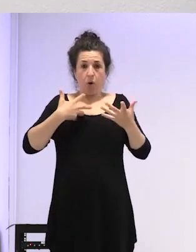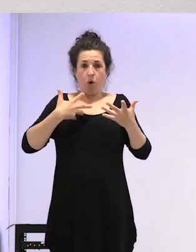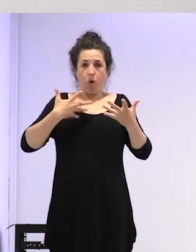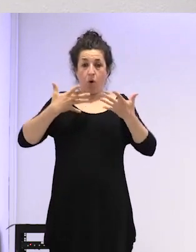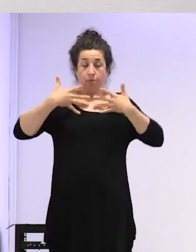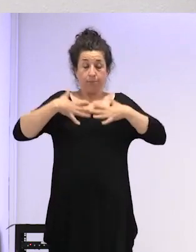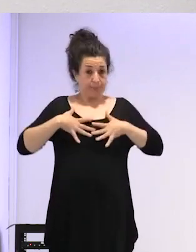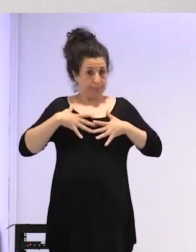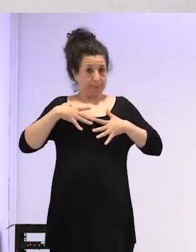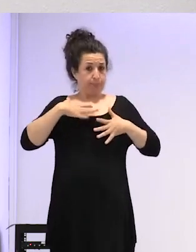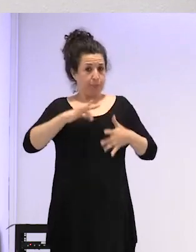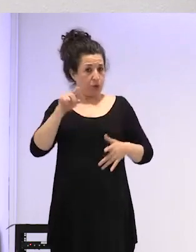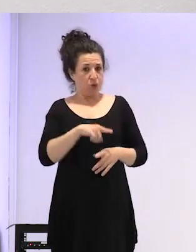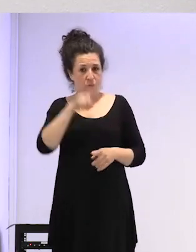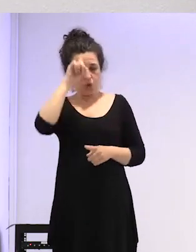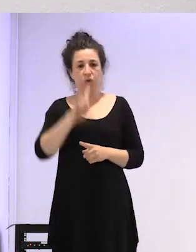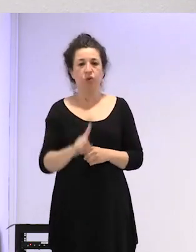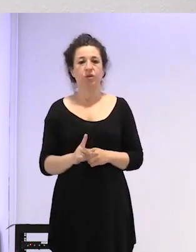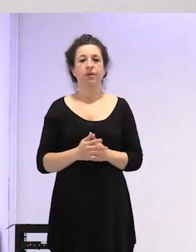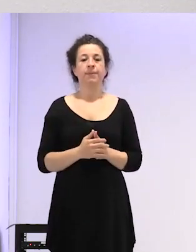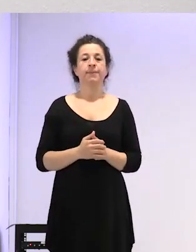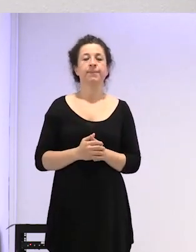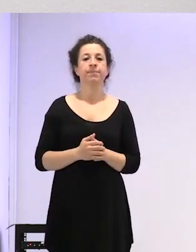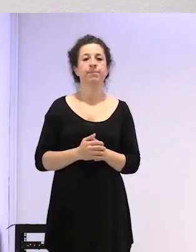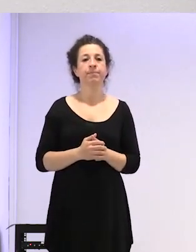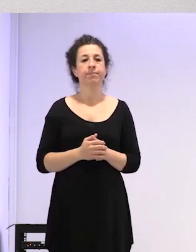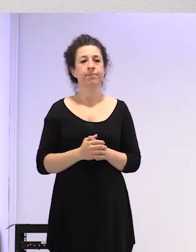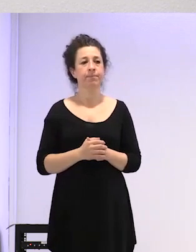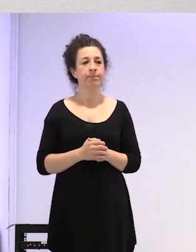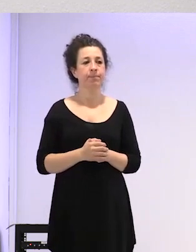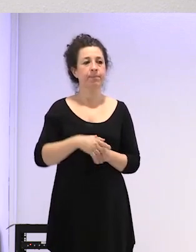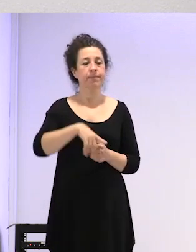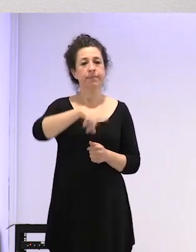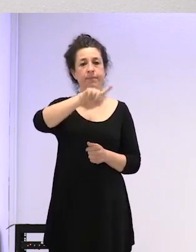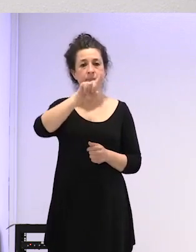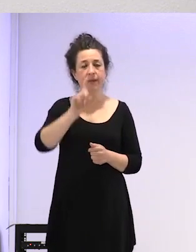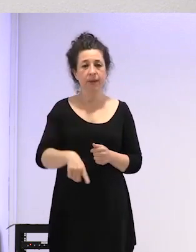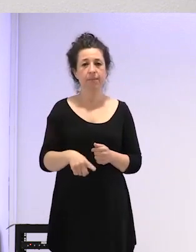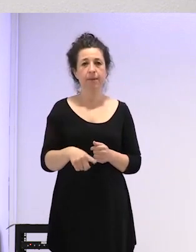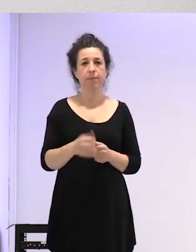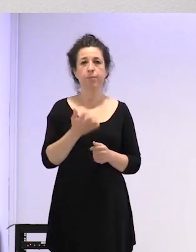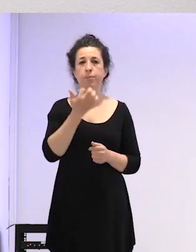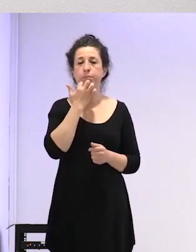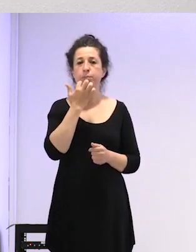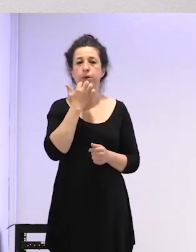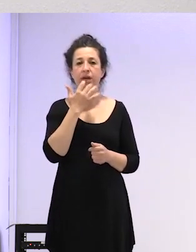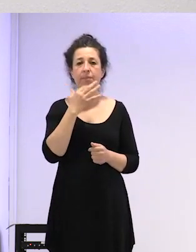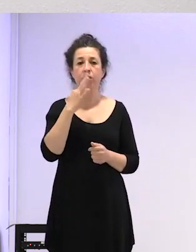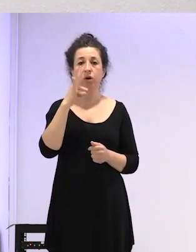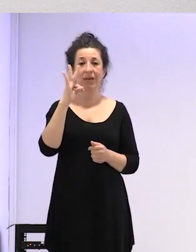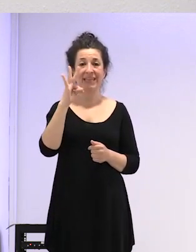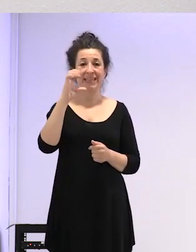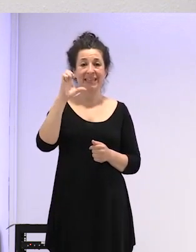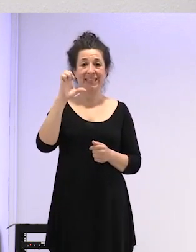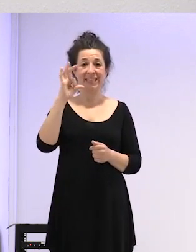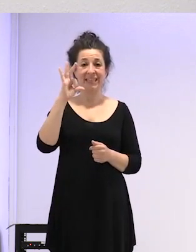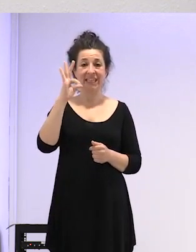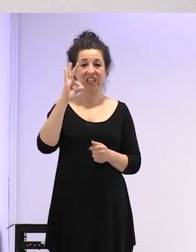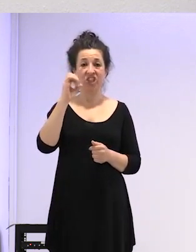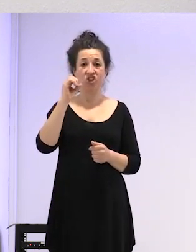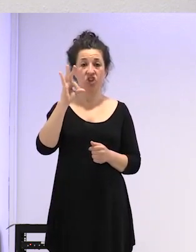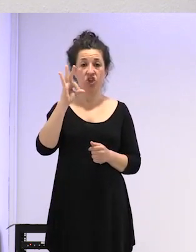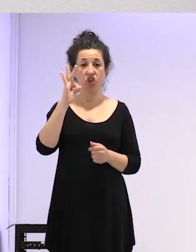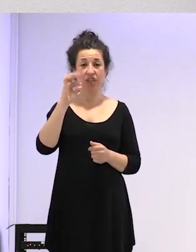pero bueno también en testosterona es